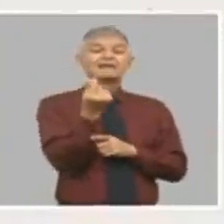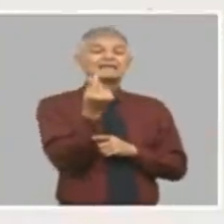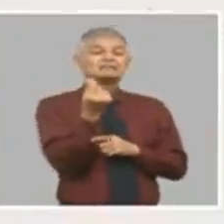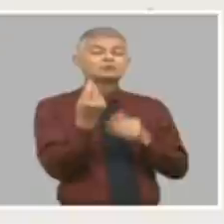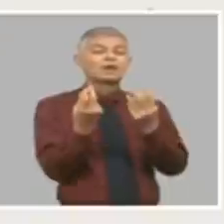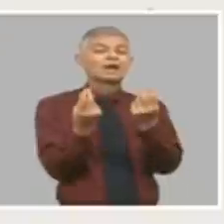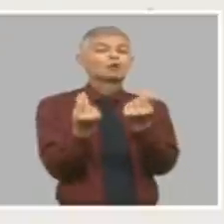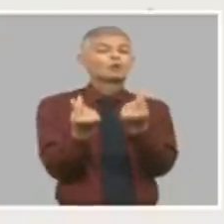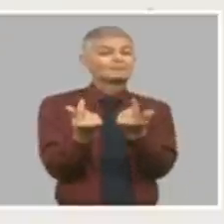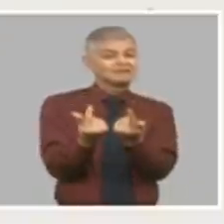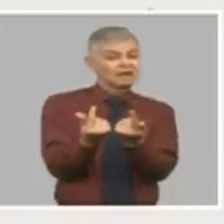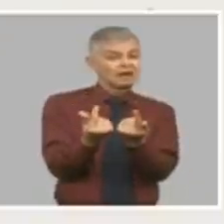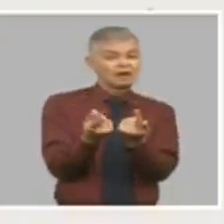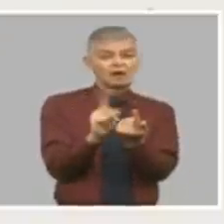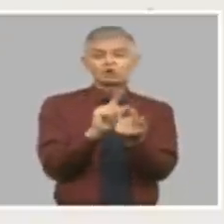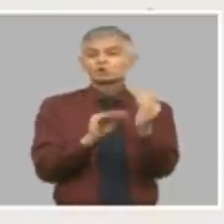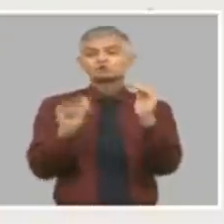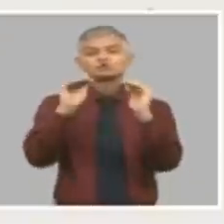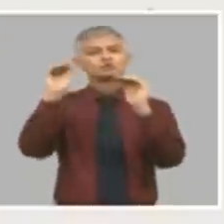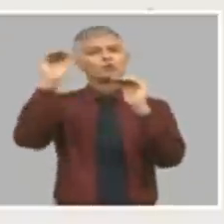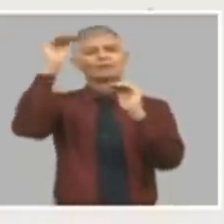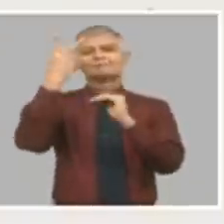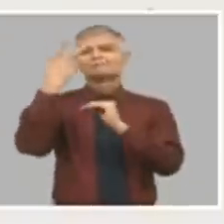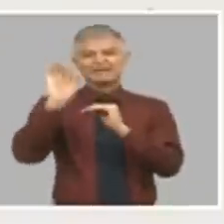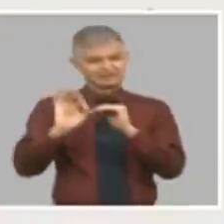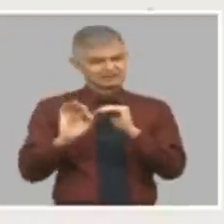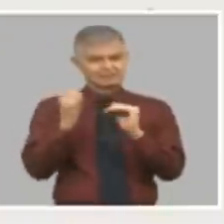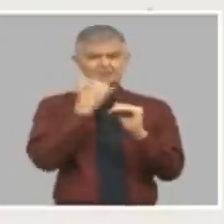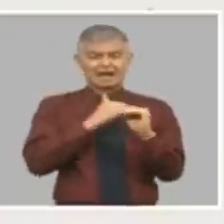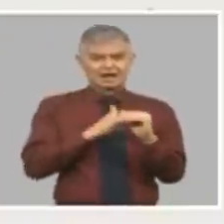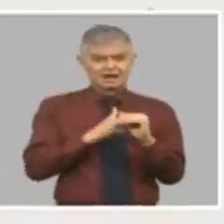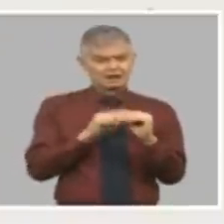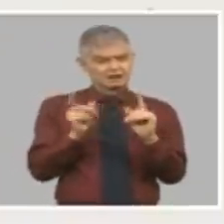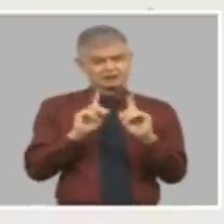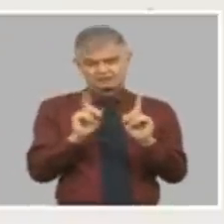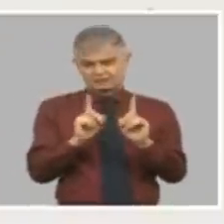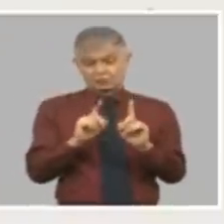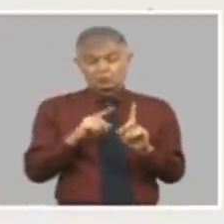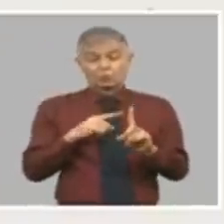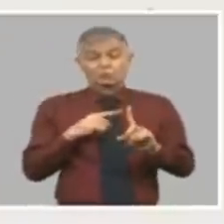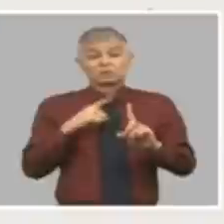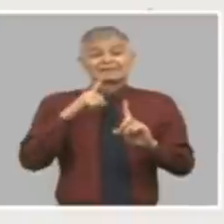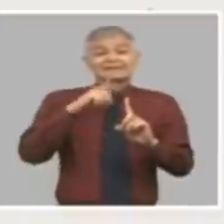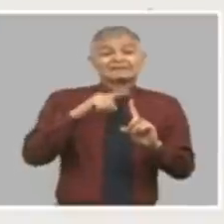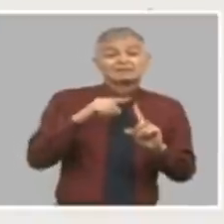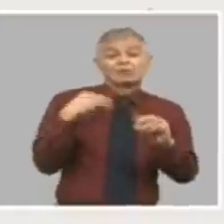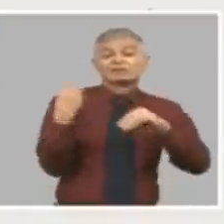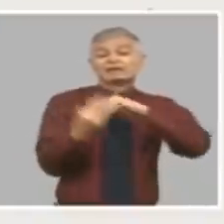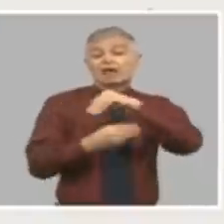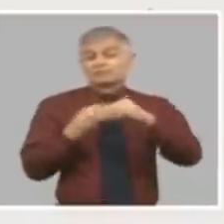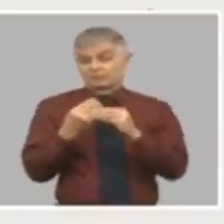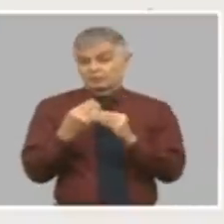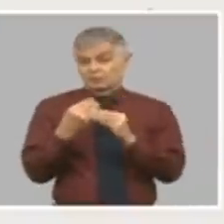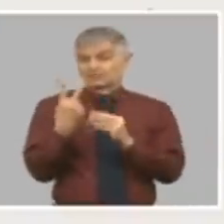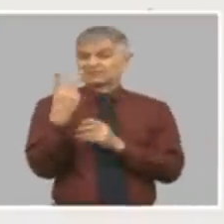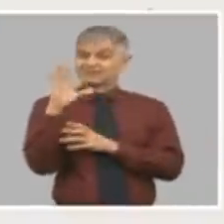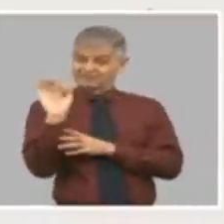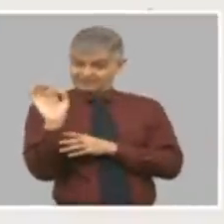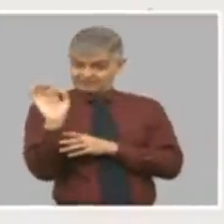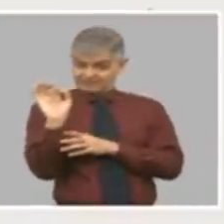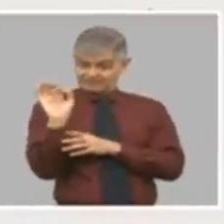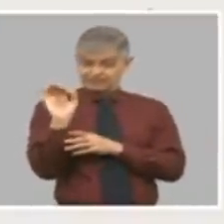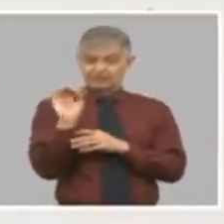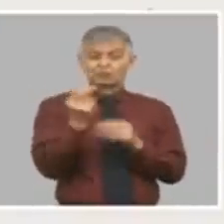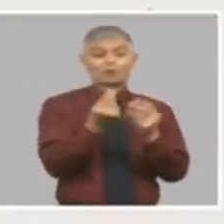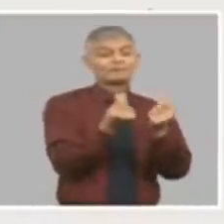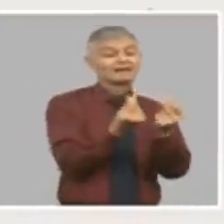no suban veinte veces si usted va a un tipo de cambio de veinte y los precios en la economía suben